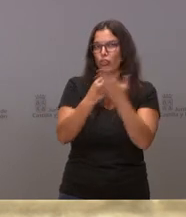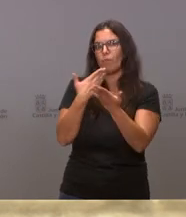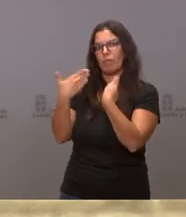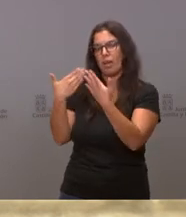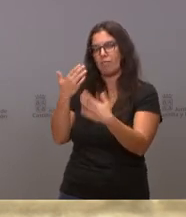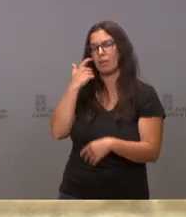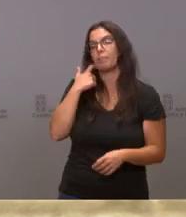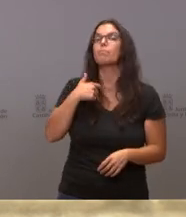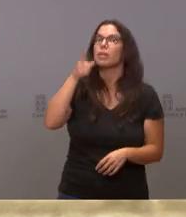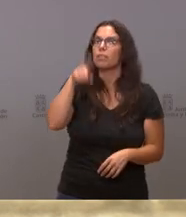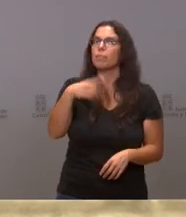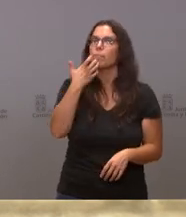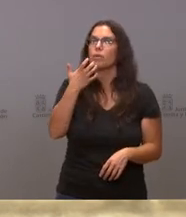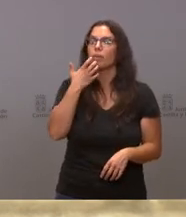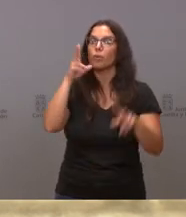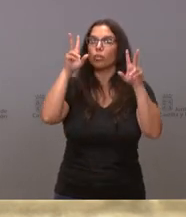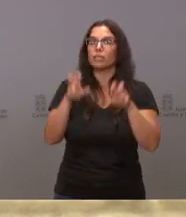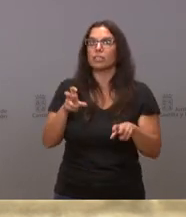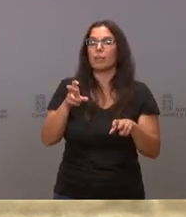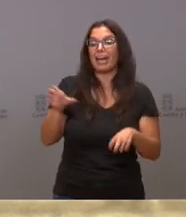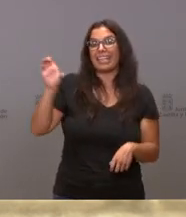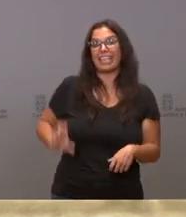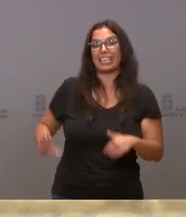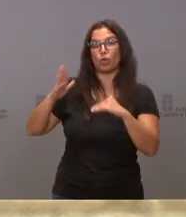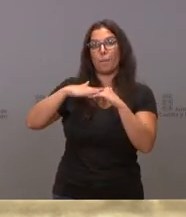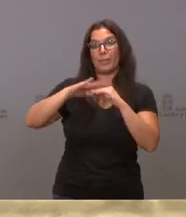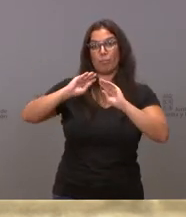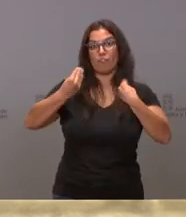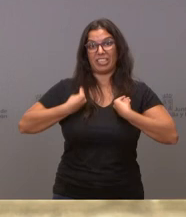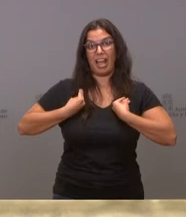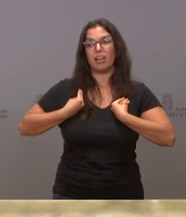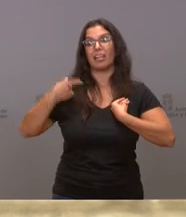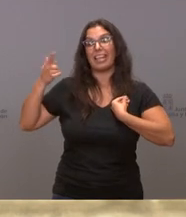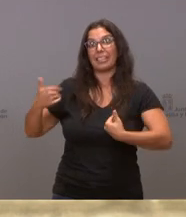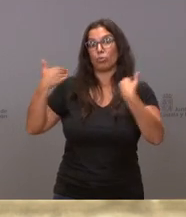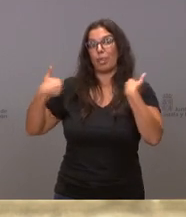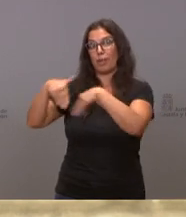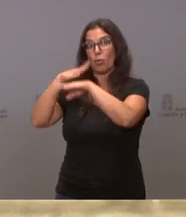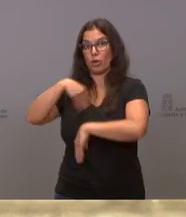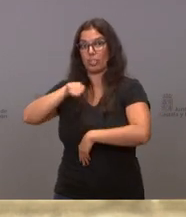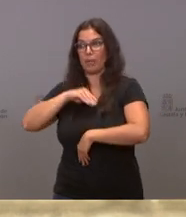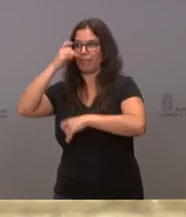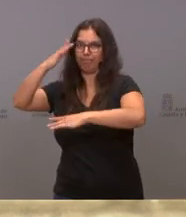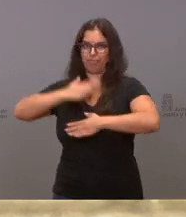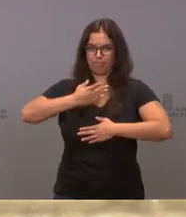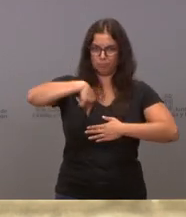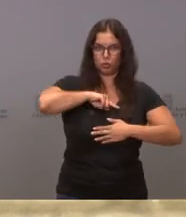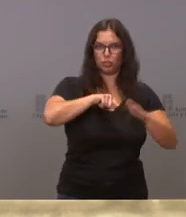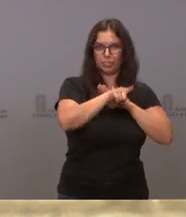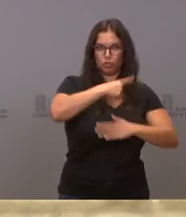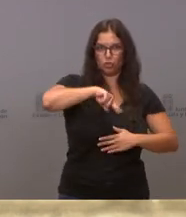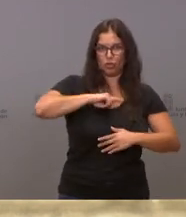la transferencia de la gestión del ingreso mínimo vital, las infraestructuras pendientes y muy especialmente el corredor